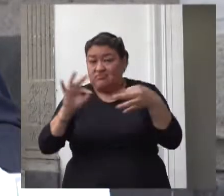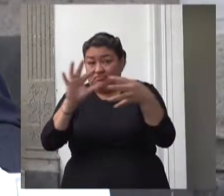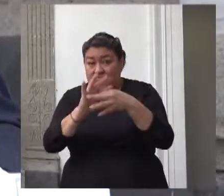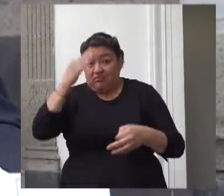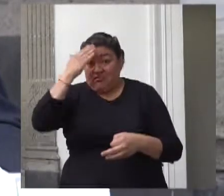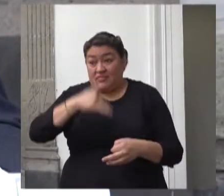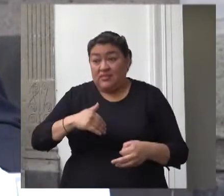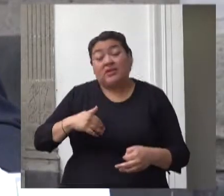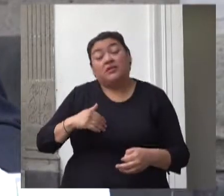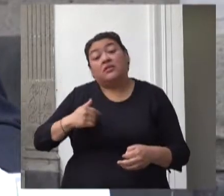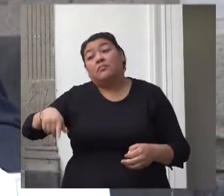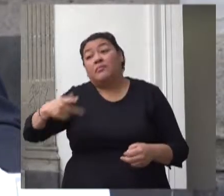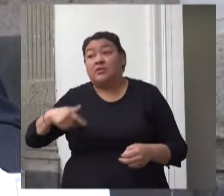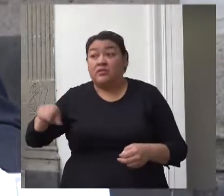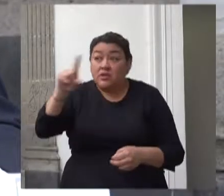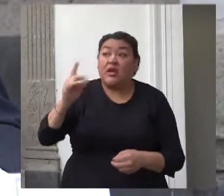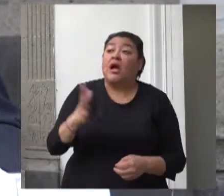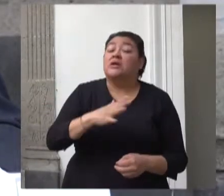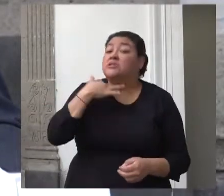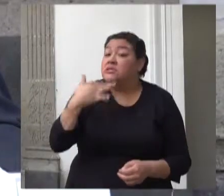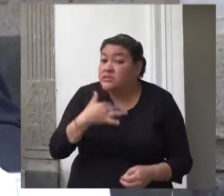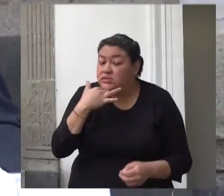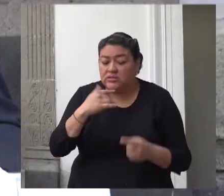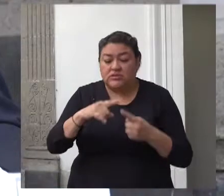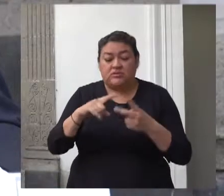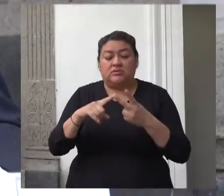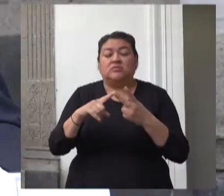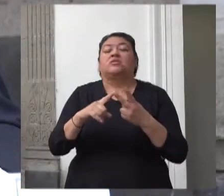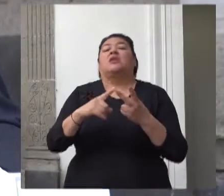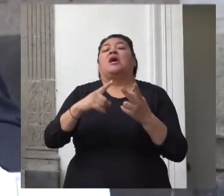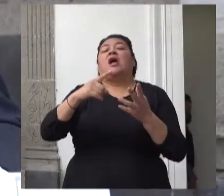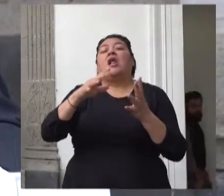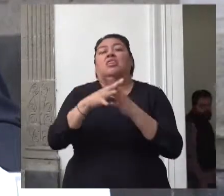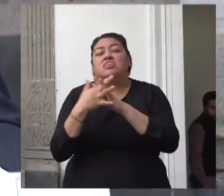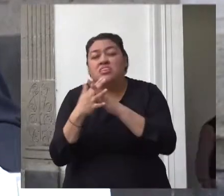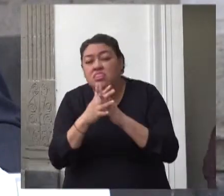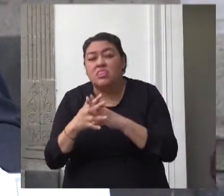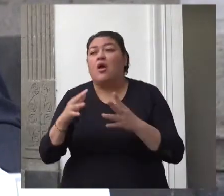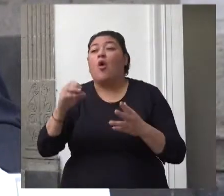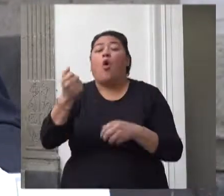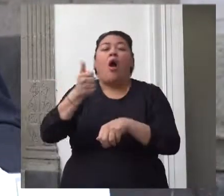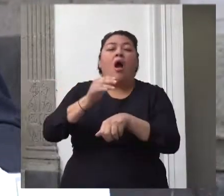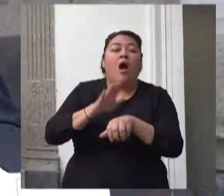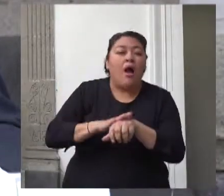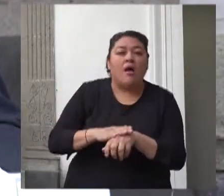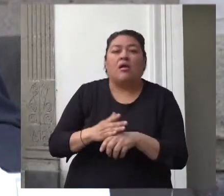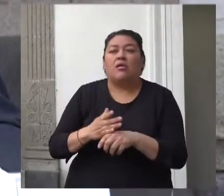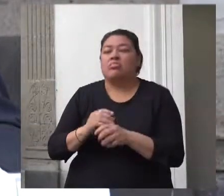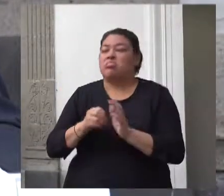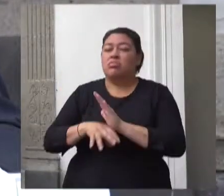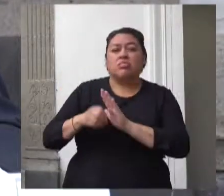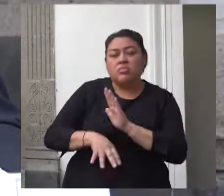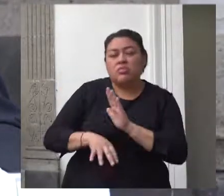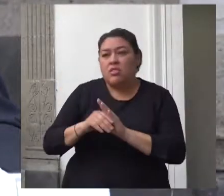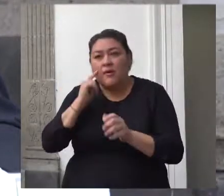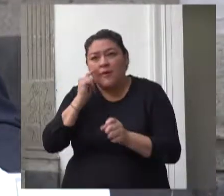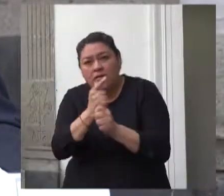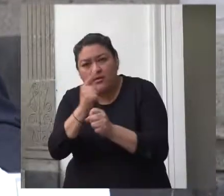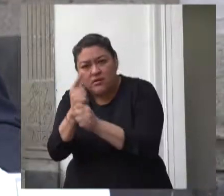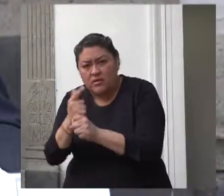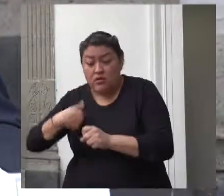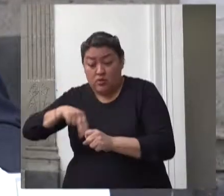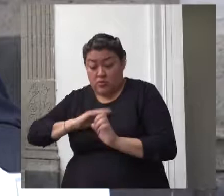actos de corrupción irregularidades o problemas administrativos esta comisión nacional